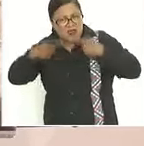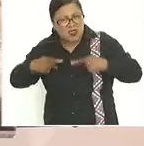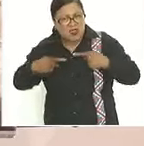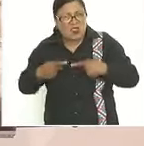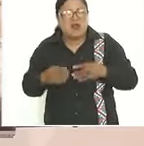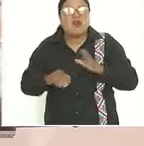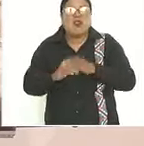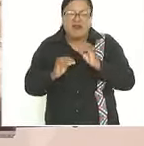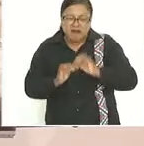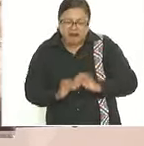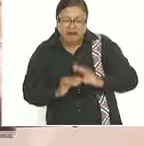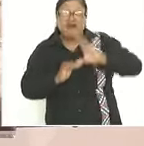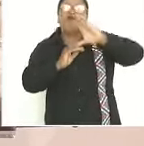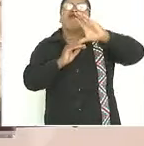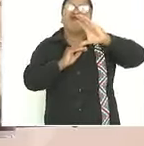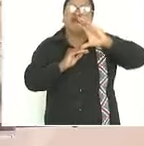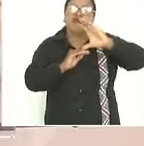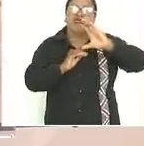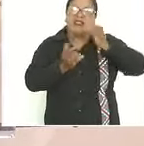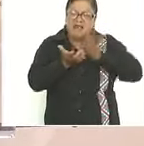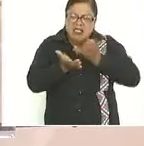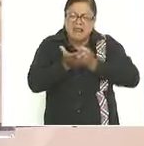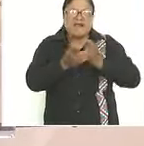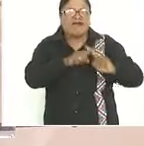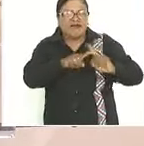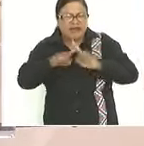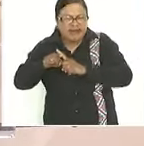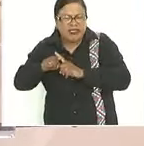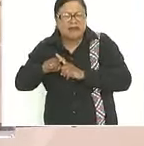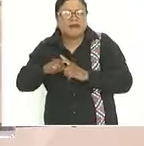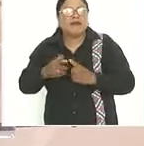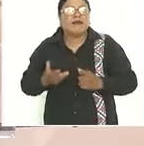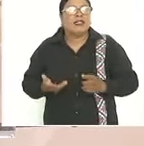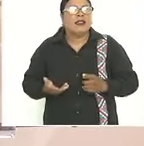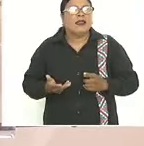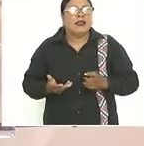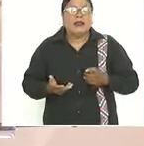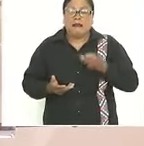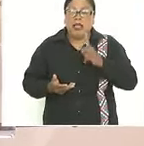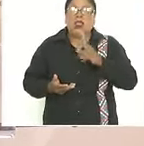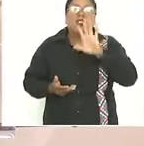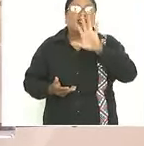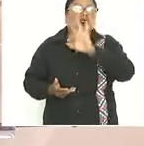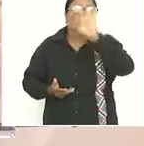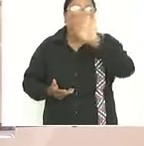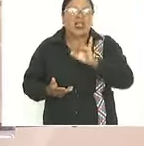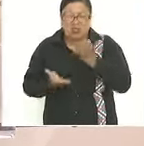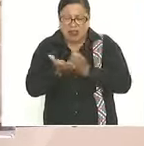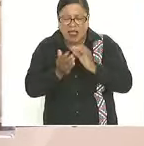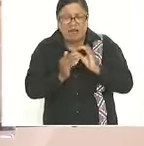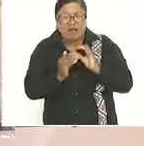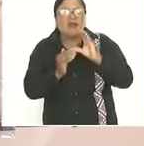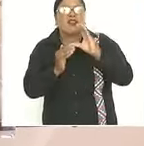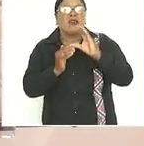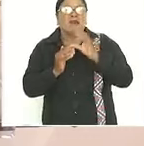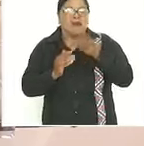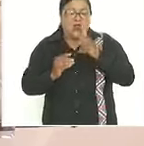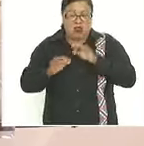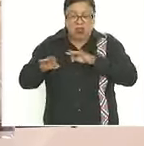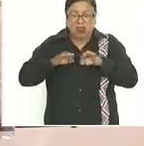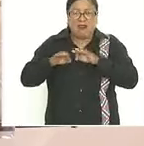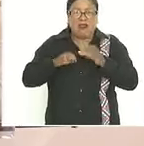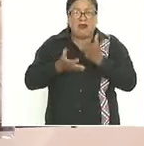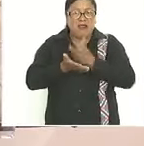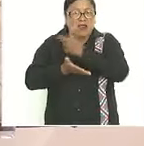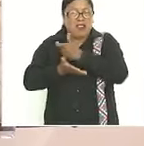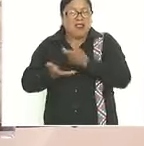la inflación sino aumentaba la inflación 5% y el salario lo